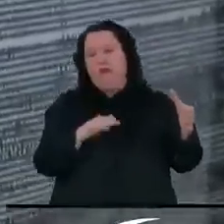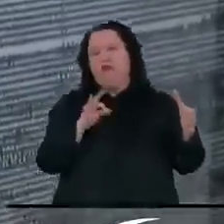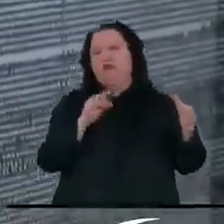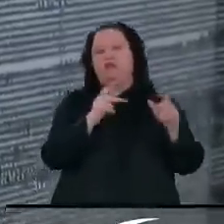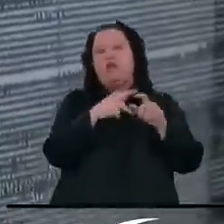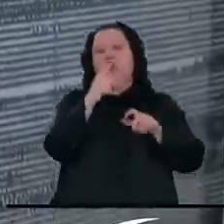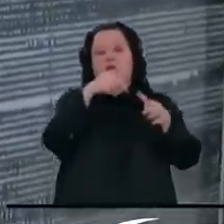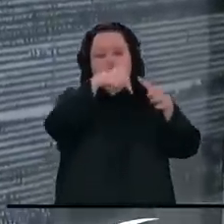kilómetros de profundidad.